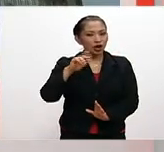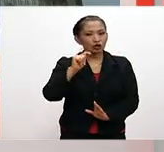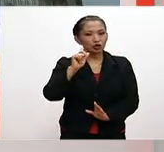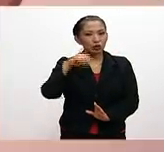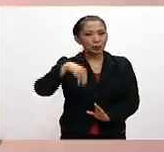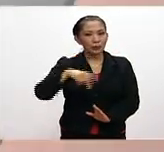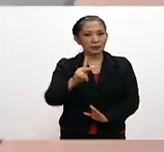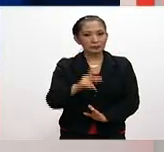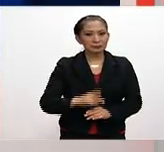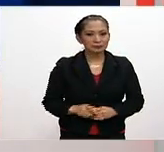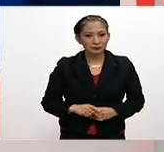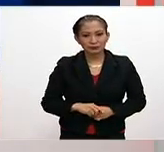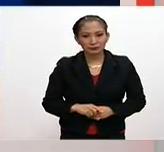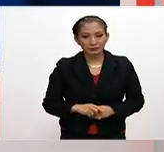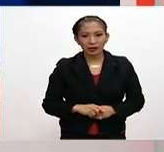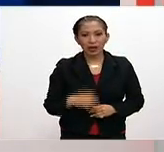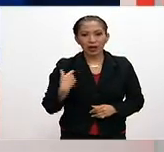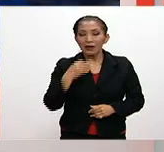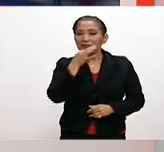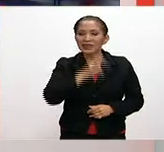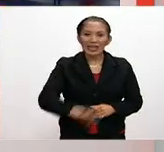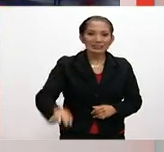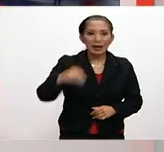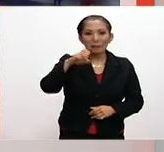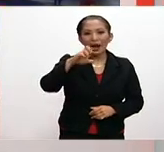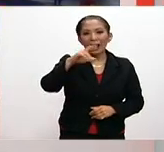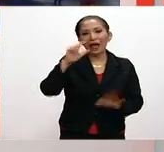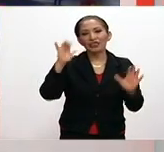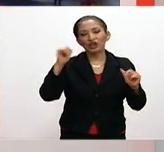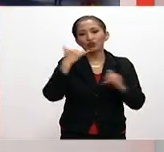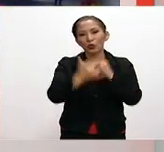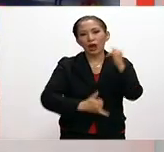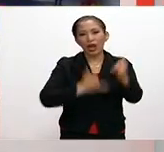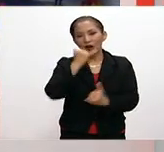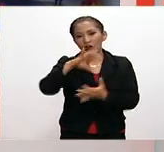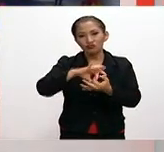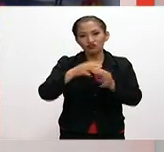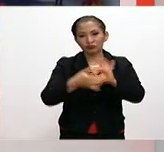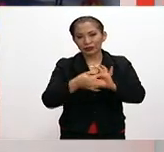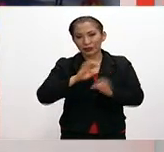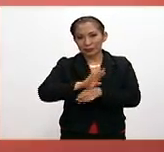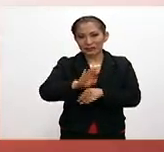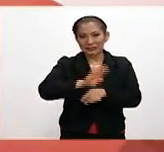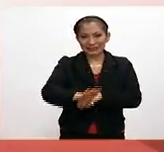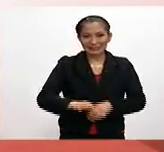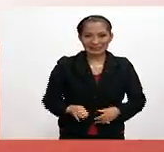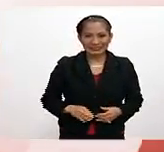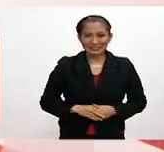Trump. Con fiesta en el Maracaná, despiden los Juegos de Río de Janeiro.